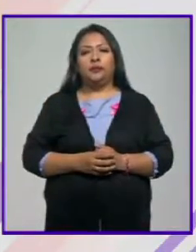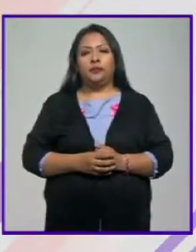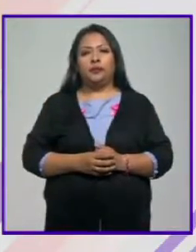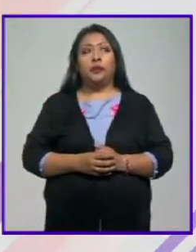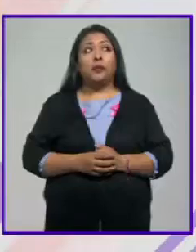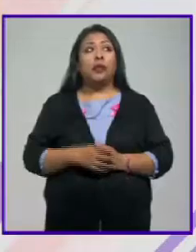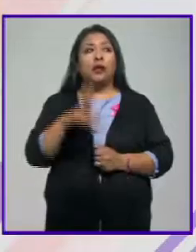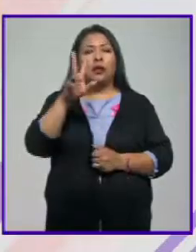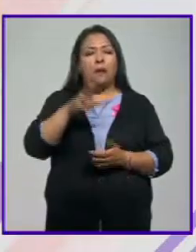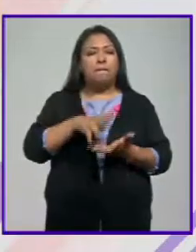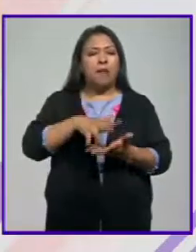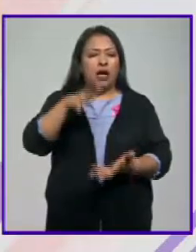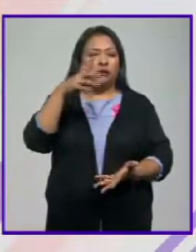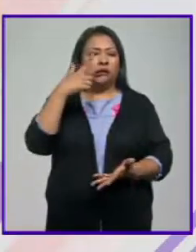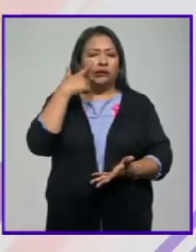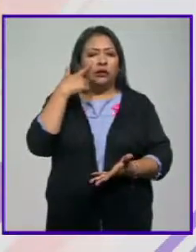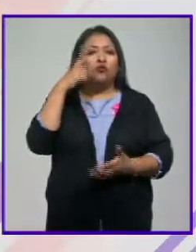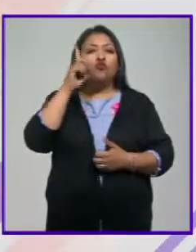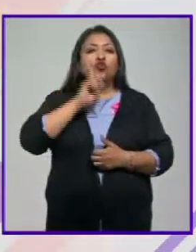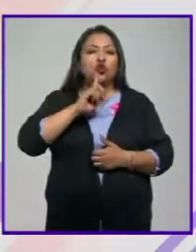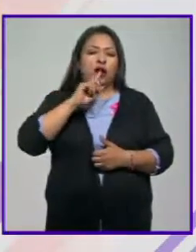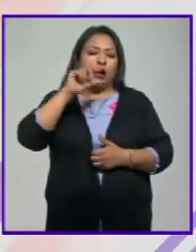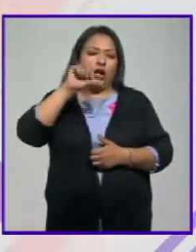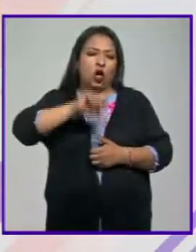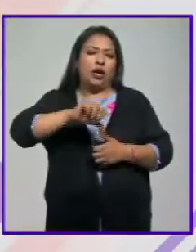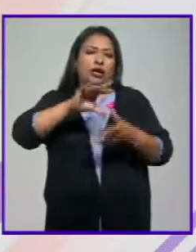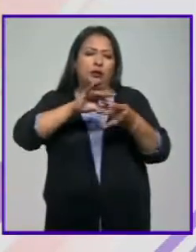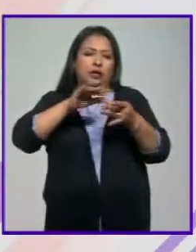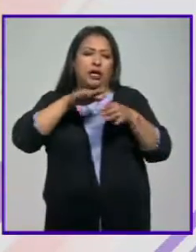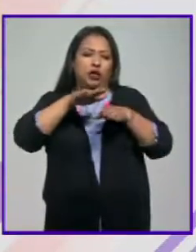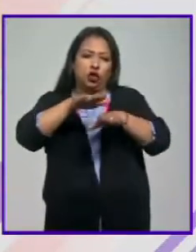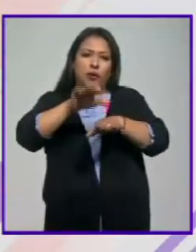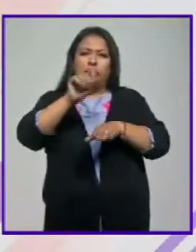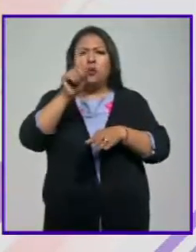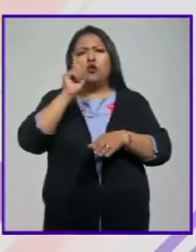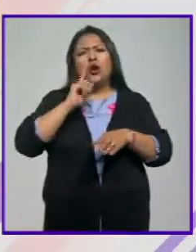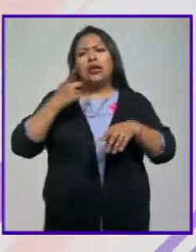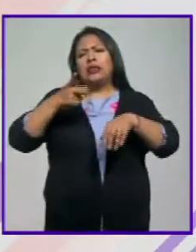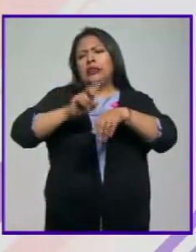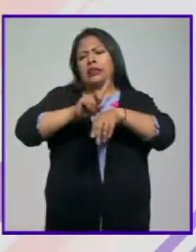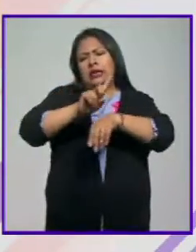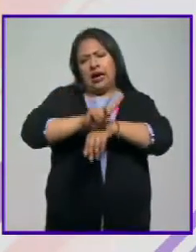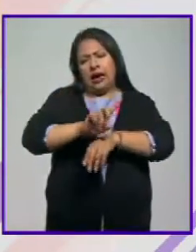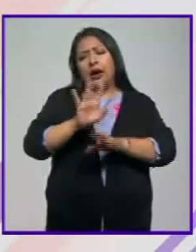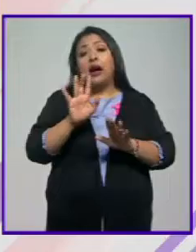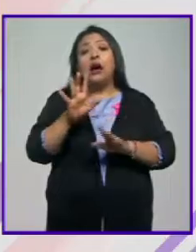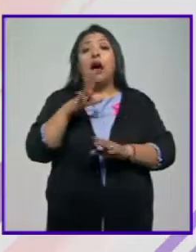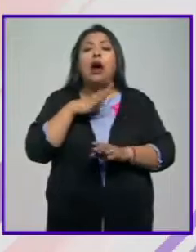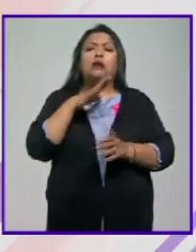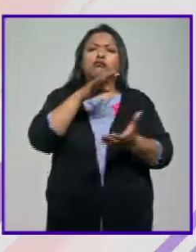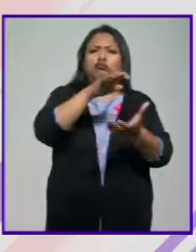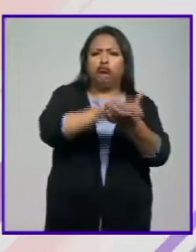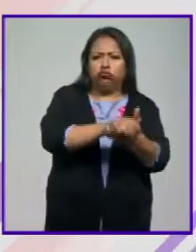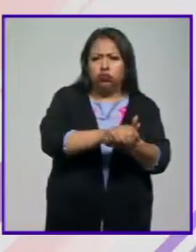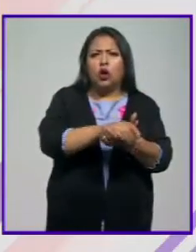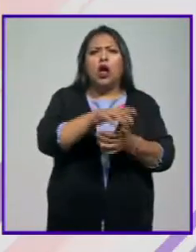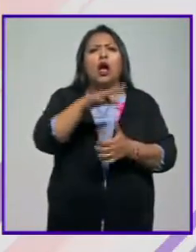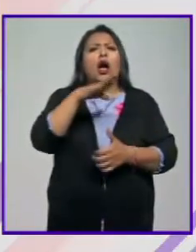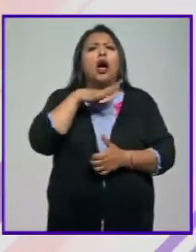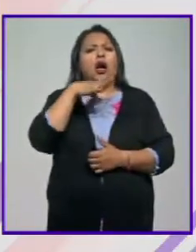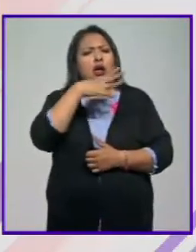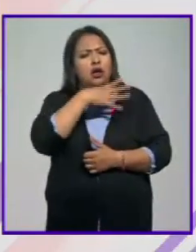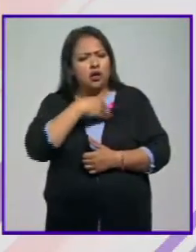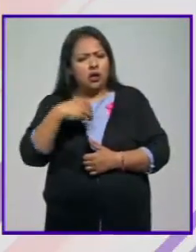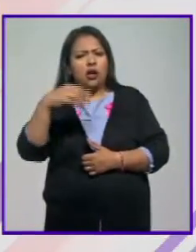La gran mayoría de las mujeres de las que vamos a hablar hoy y de las mujeres de todos los días, tienen esposos, tienen